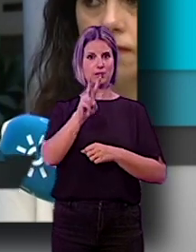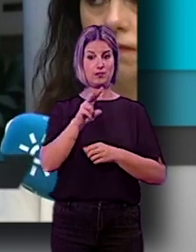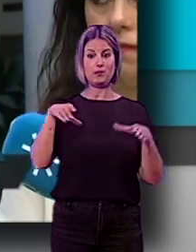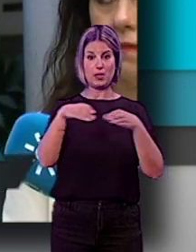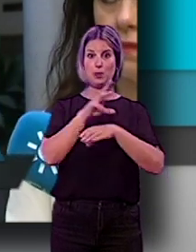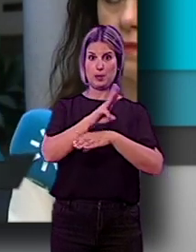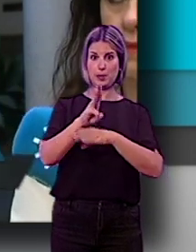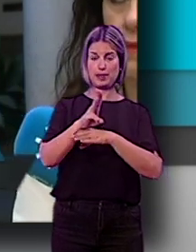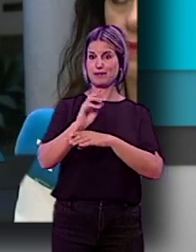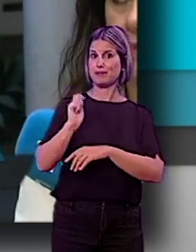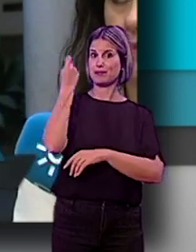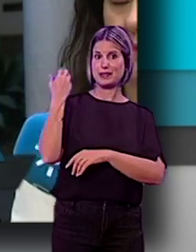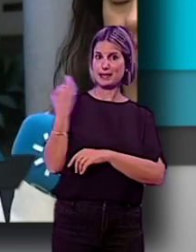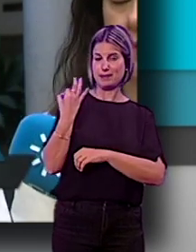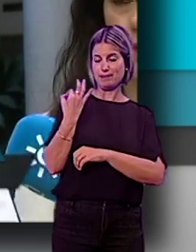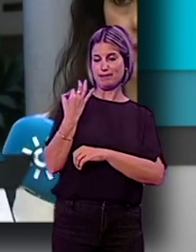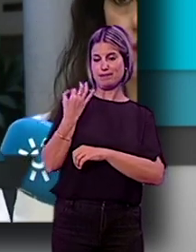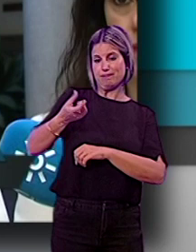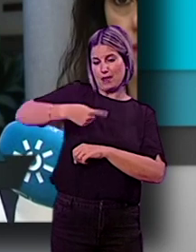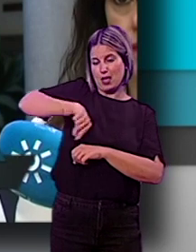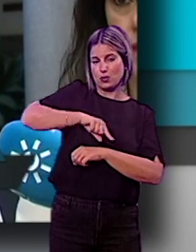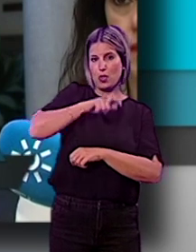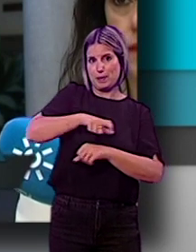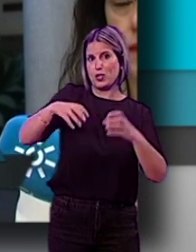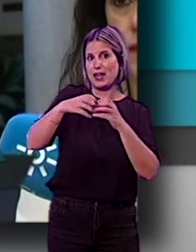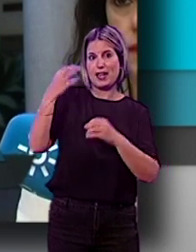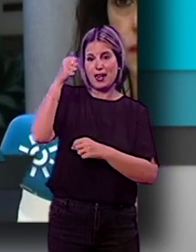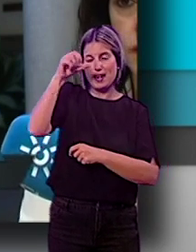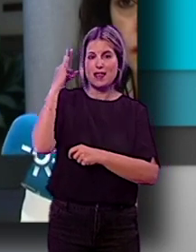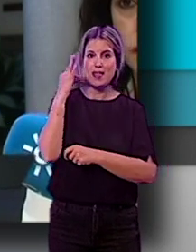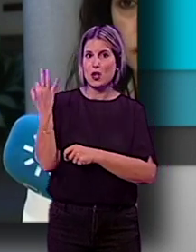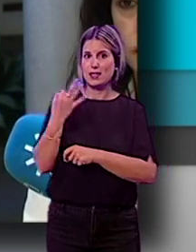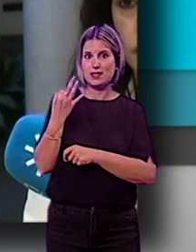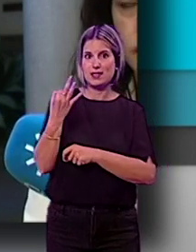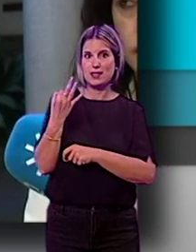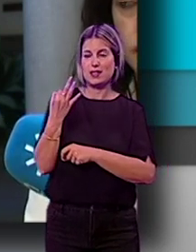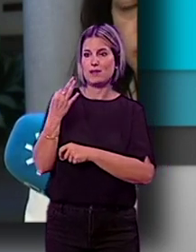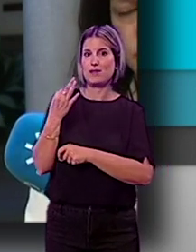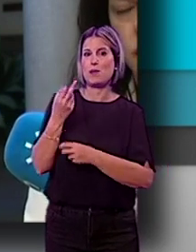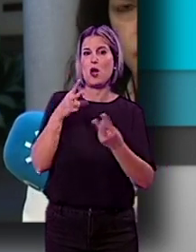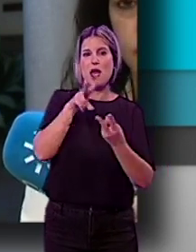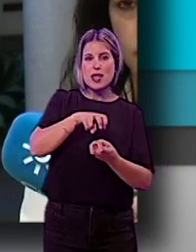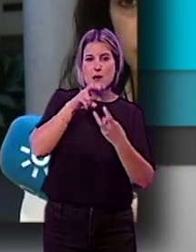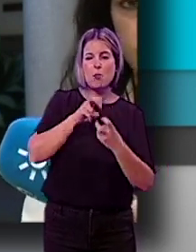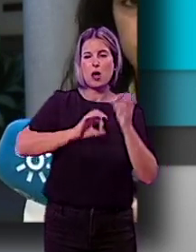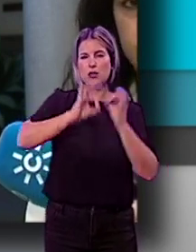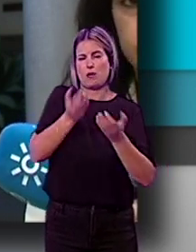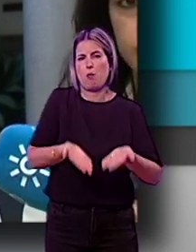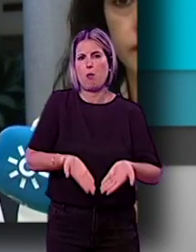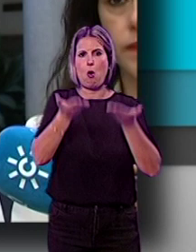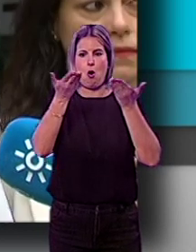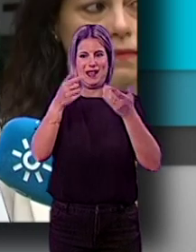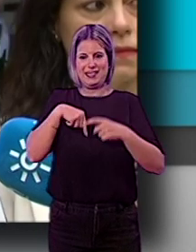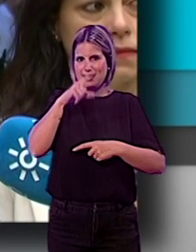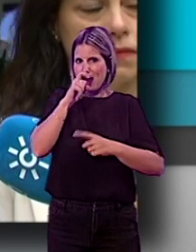lo que ha conseguido y lo que nos está dando a todos los granadinos ha sido básicamente subida de impuestos y tasas y en eso resumimos